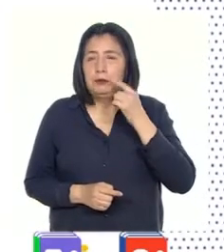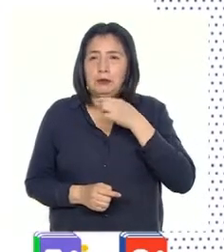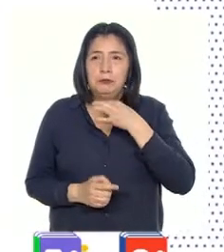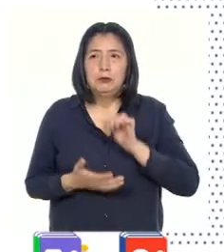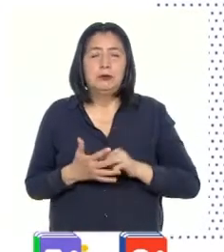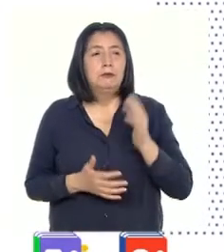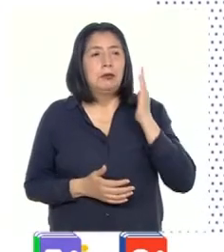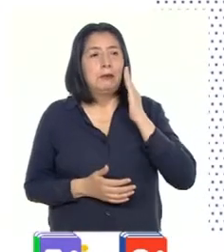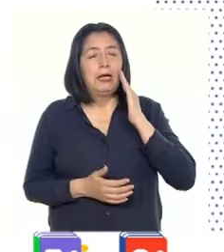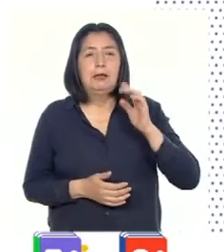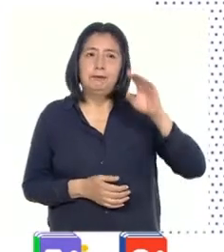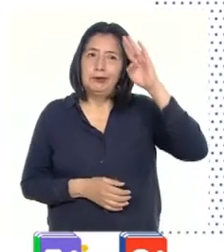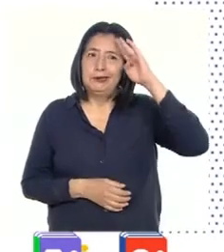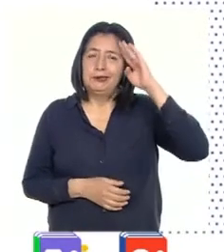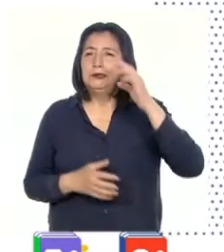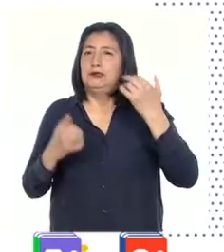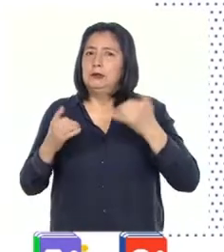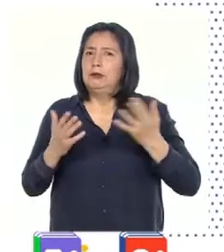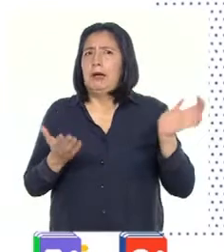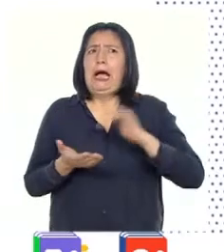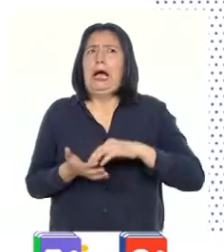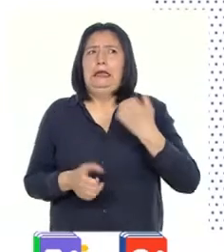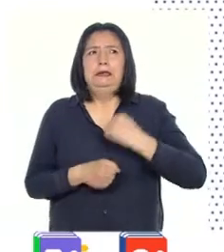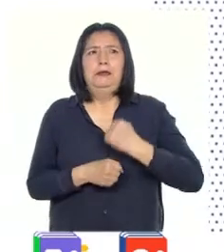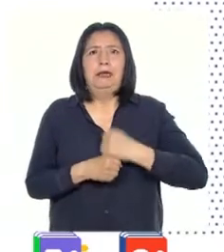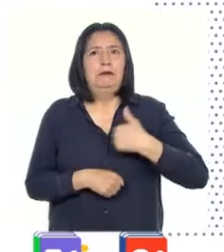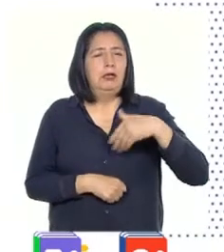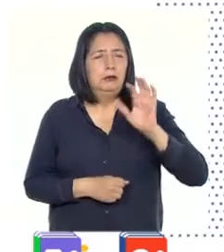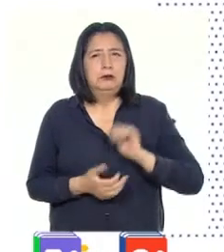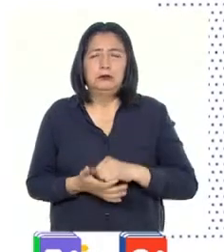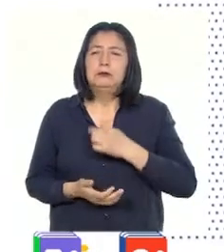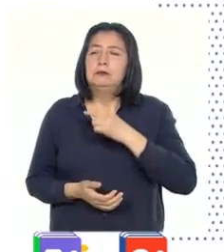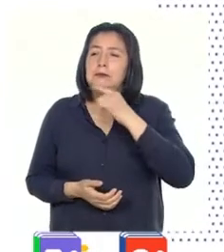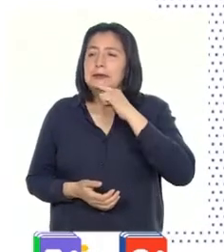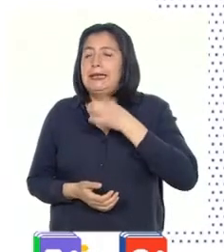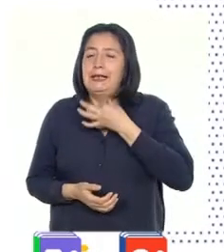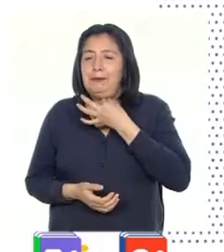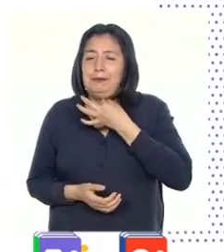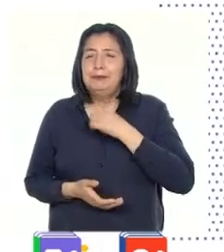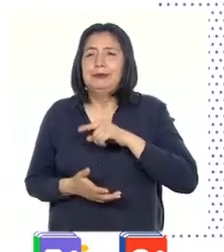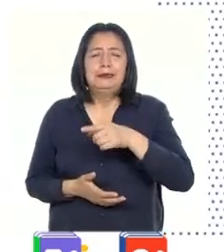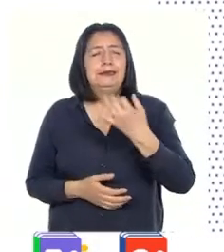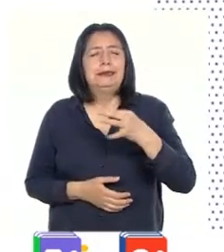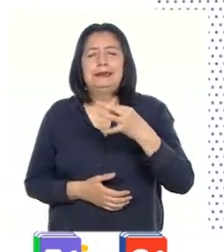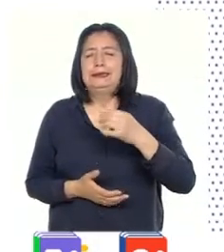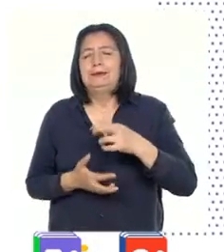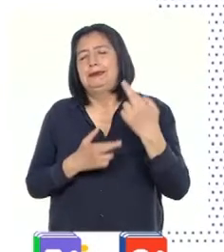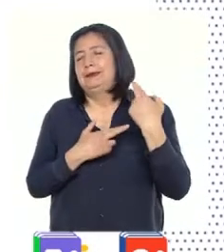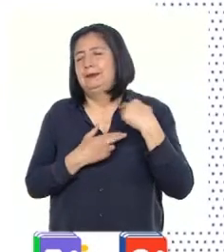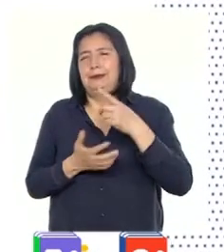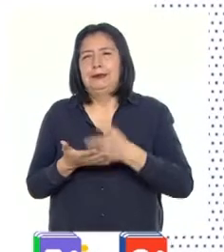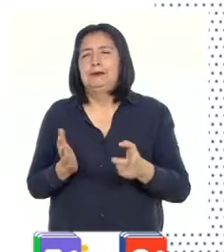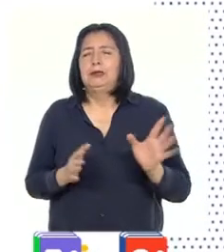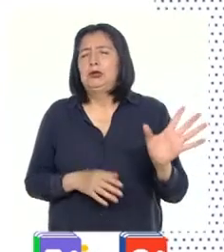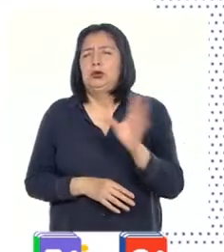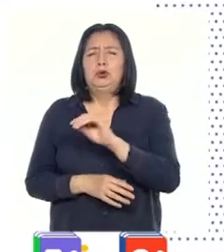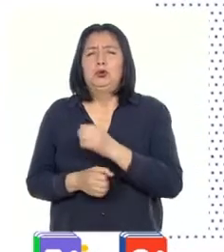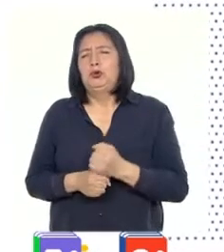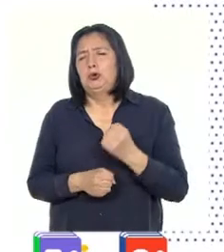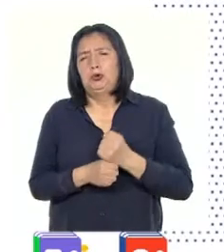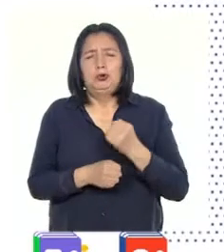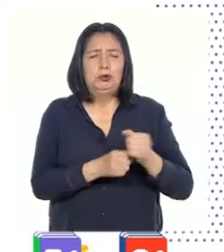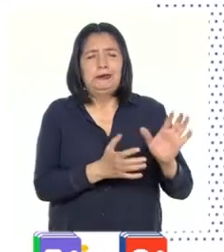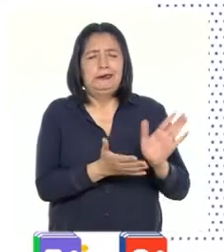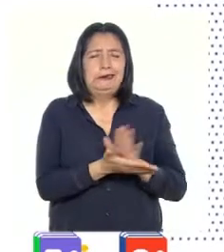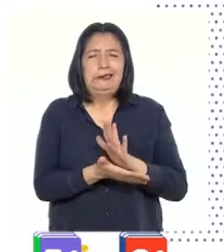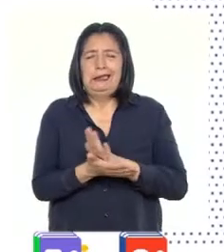mamá es policía y ahora tiene más trabajo que nunca. Mi abuelita es quien siempre se hizo cargo de casi todas las tareas